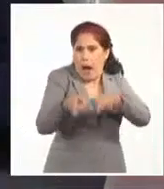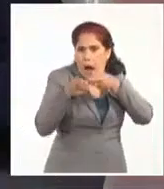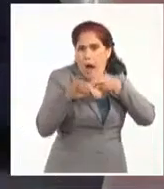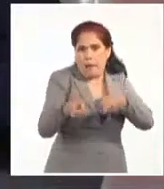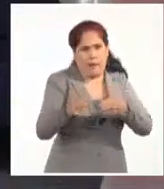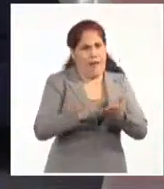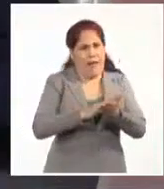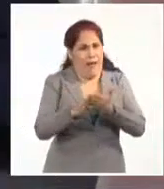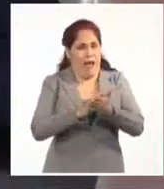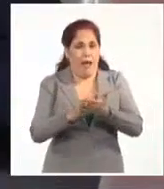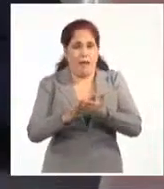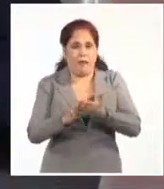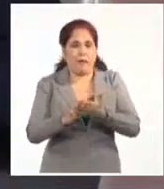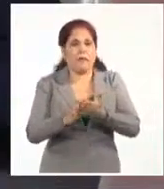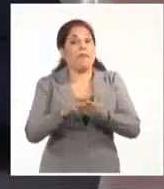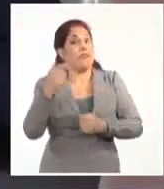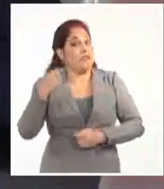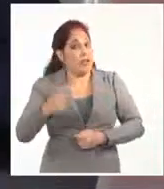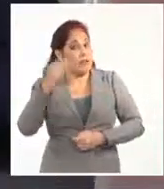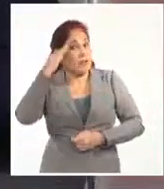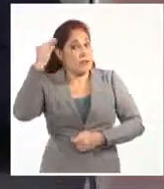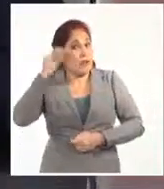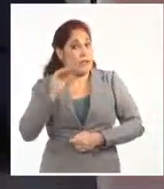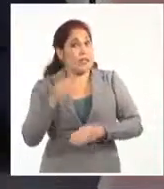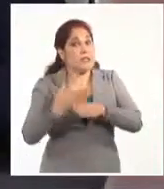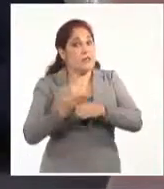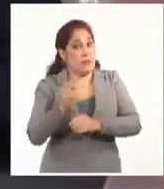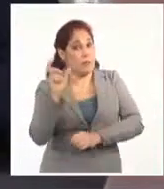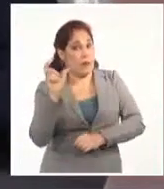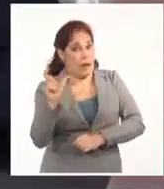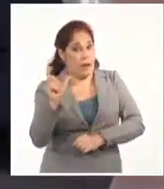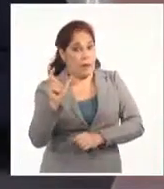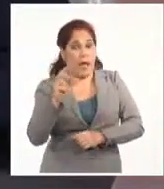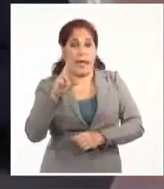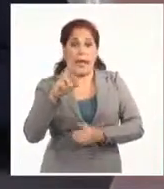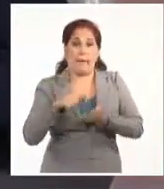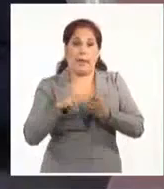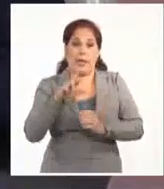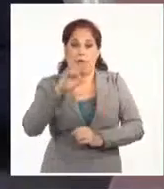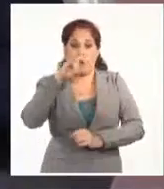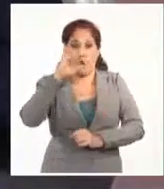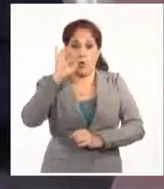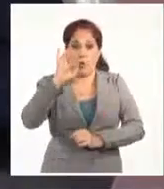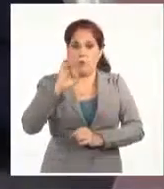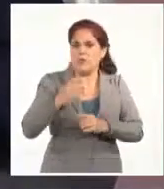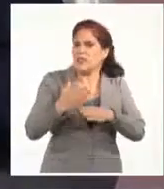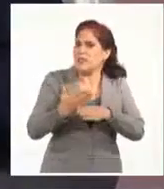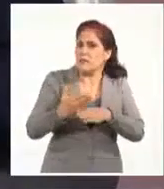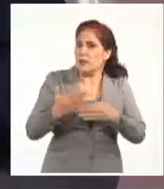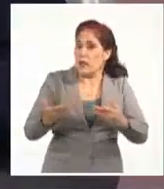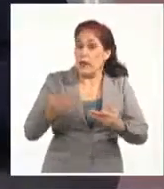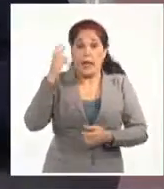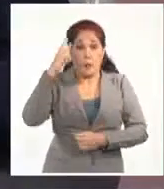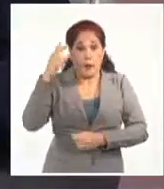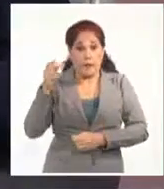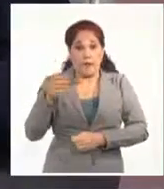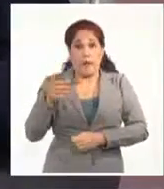Hay que saber lo que es la represión. Macías lo mencionaba. Recuerden los carabineros.